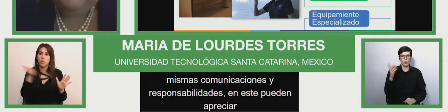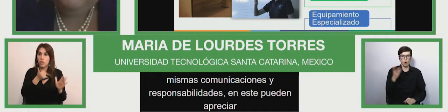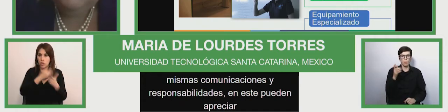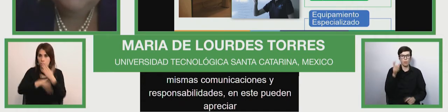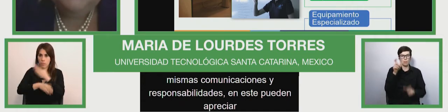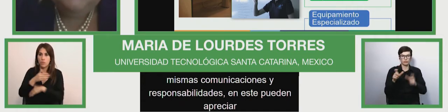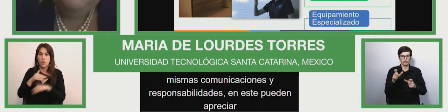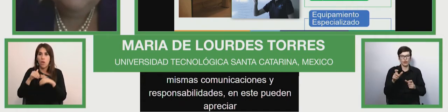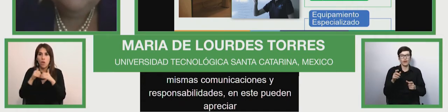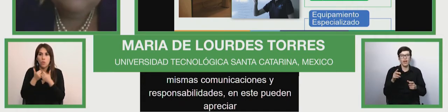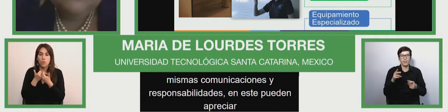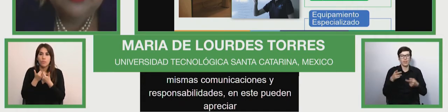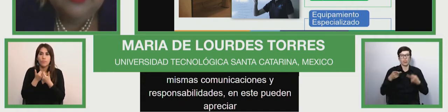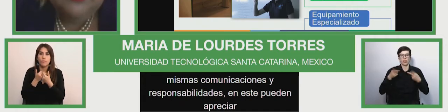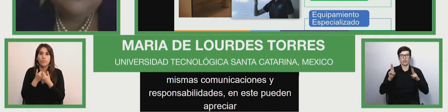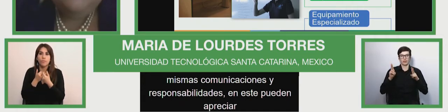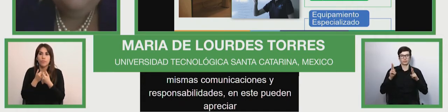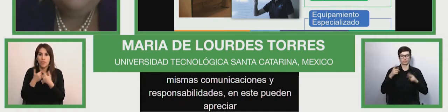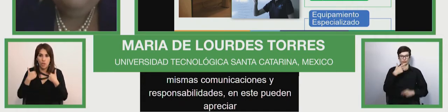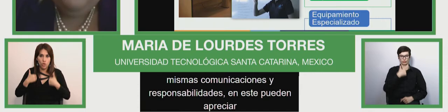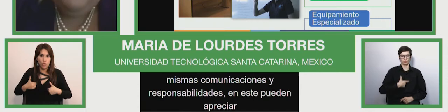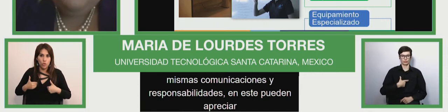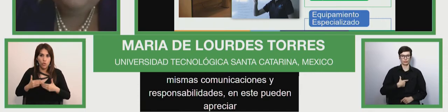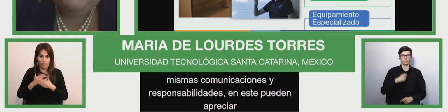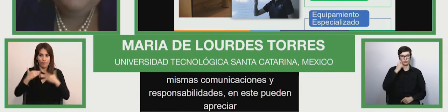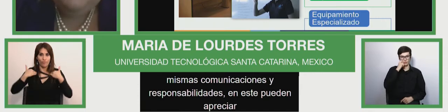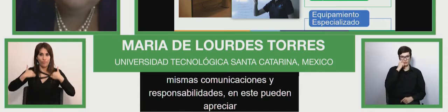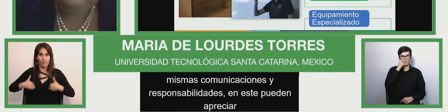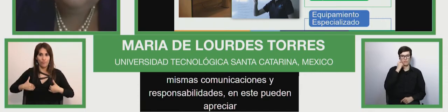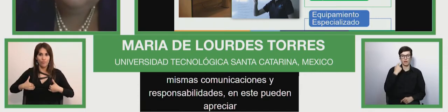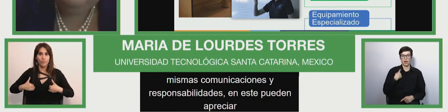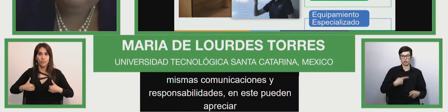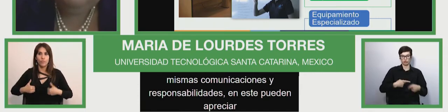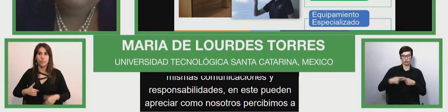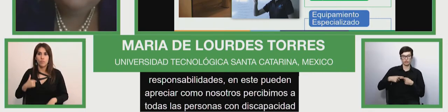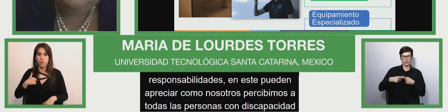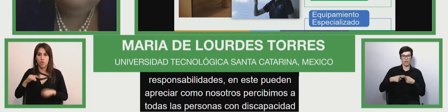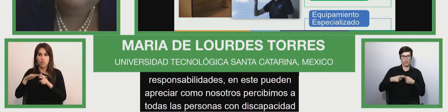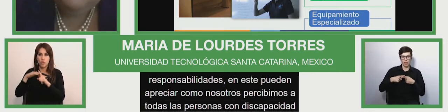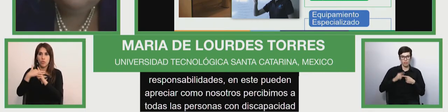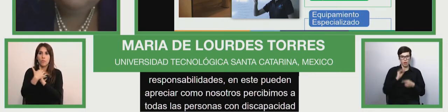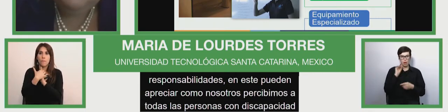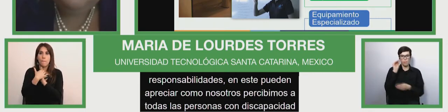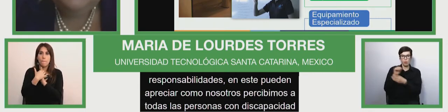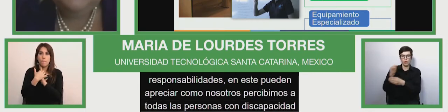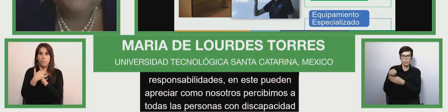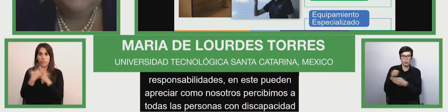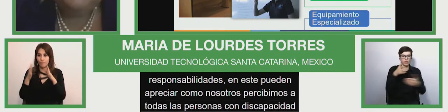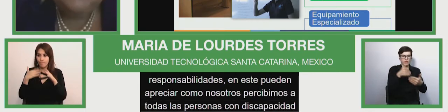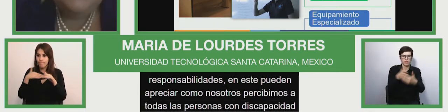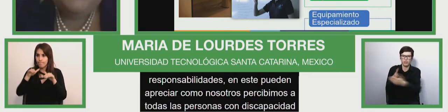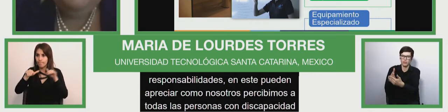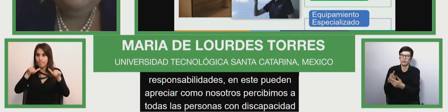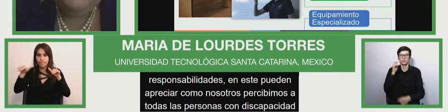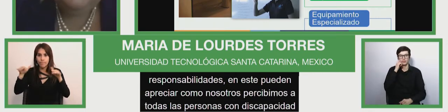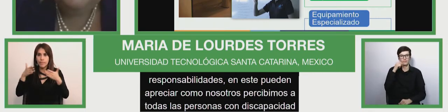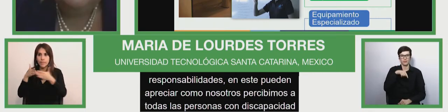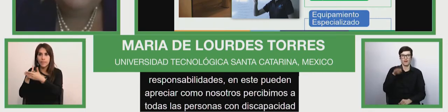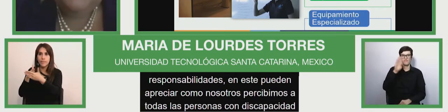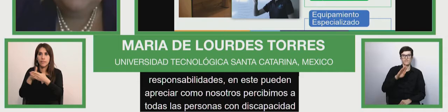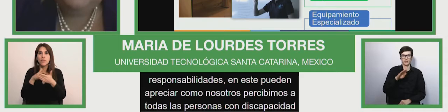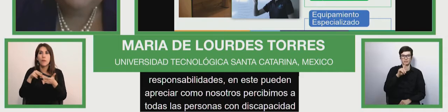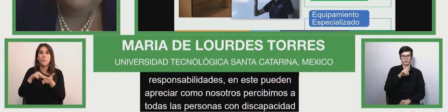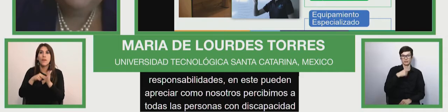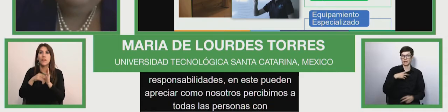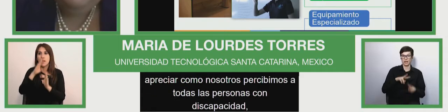de derecho nos queda claro que es la sociedad la que pone las barreras y entonces nosotros lo que hacemos en Santa Catarina es eliminar estas